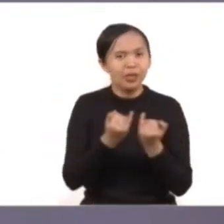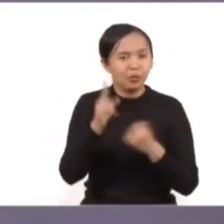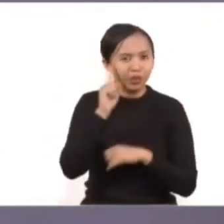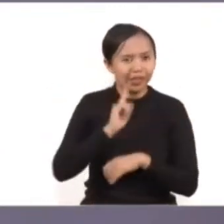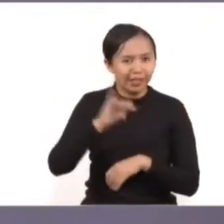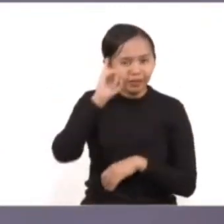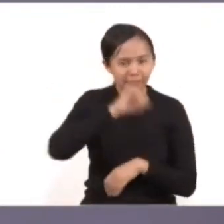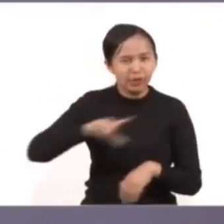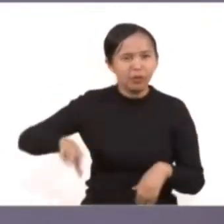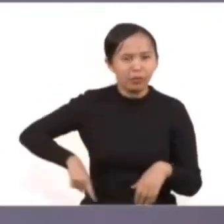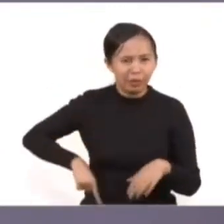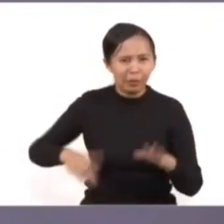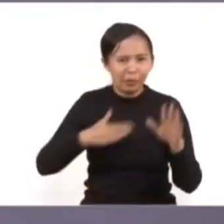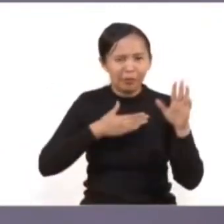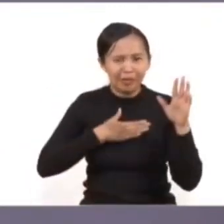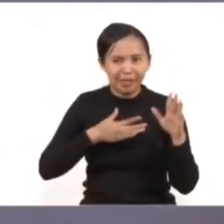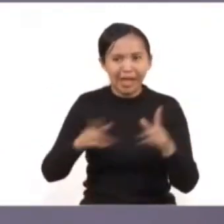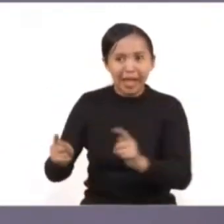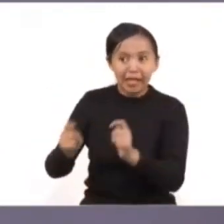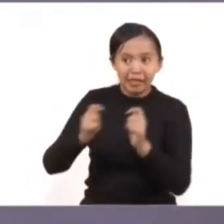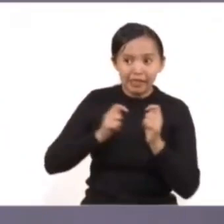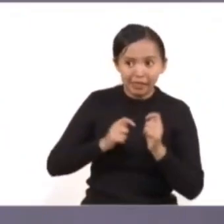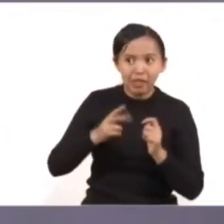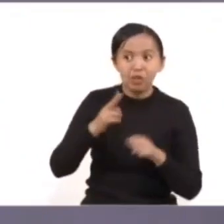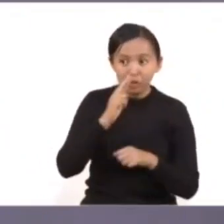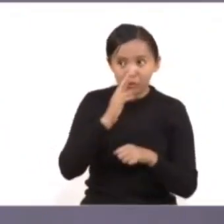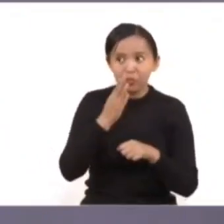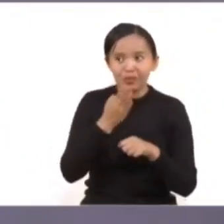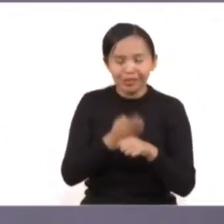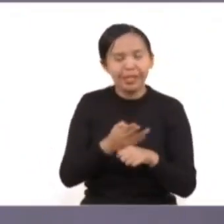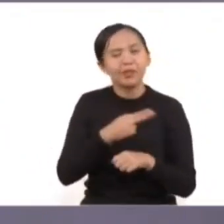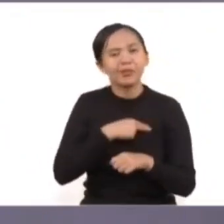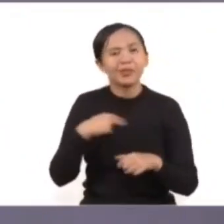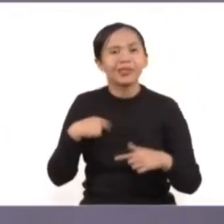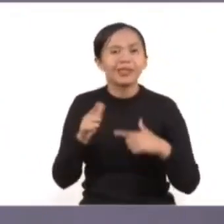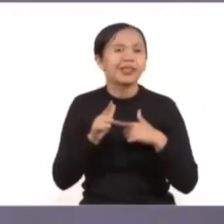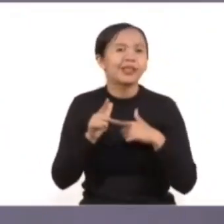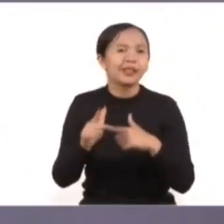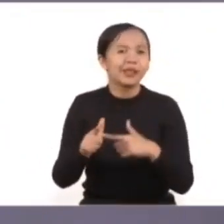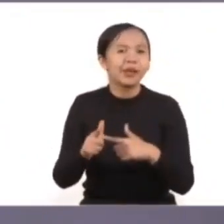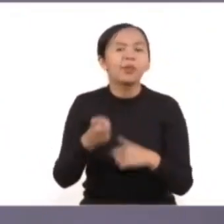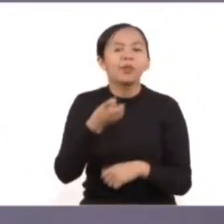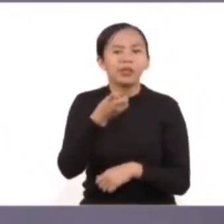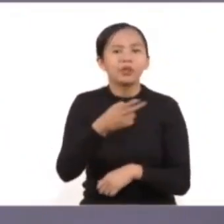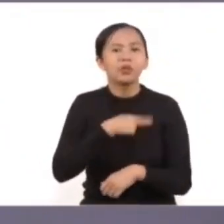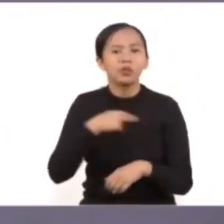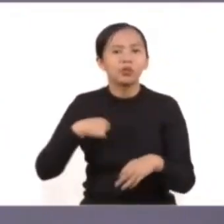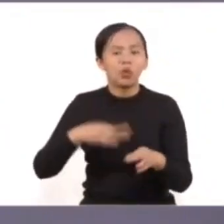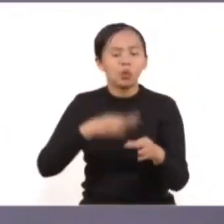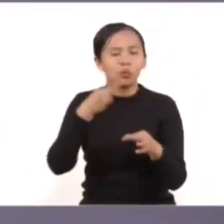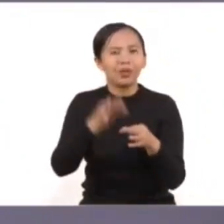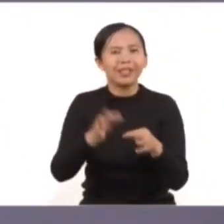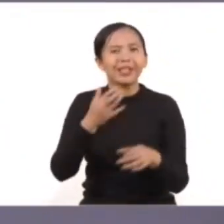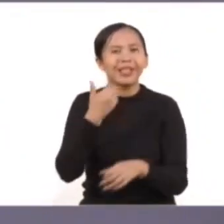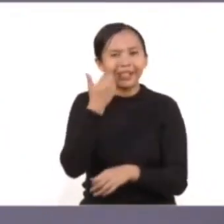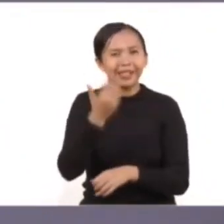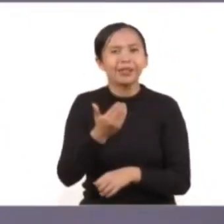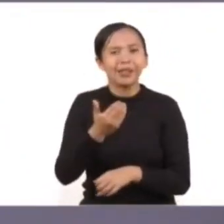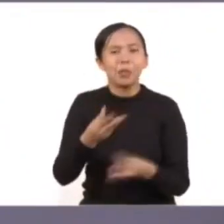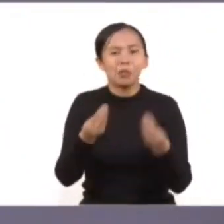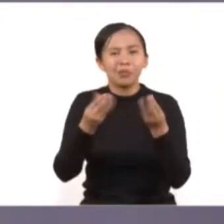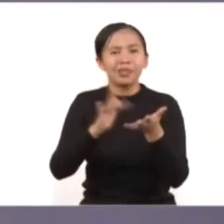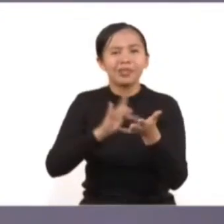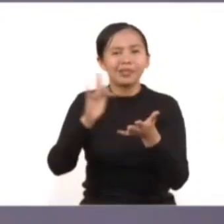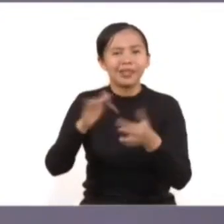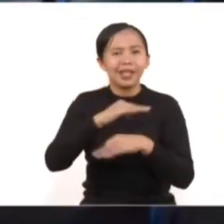la doctora Claudia Sheinbaum. El encargo del pueblo de México no es menor y nosotros estamos aquí para cumplirlo en todo momento.